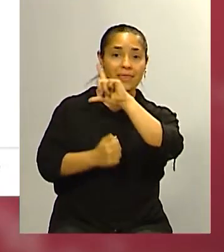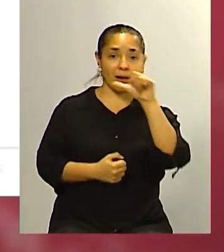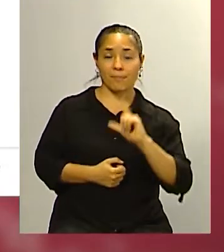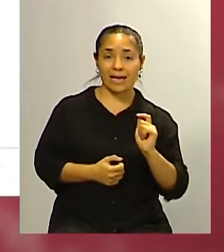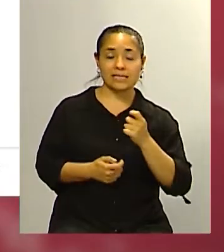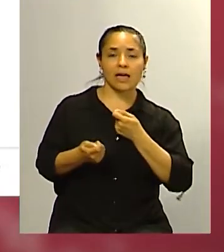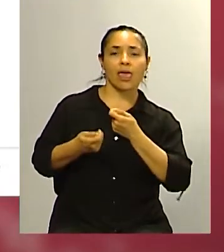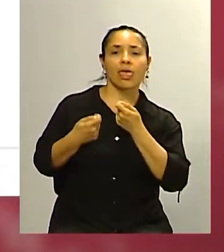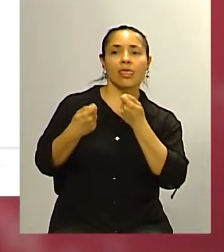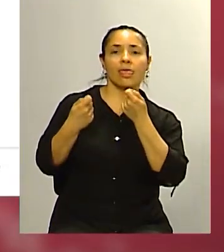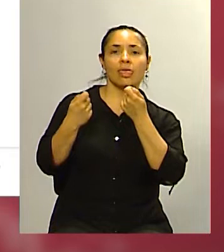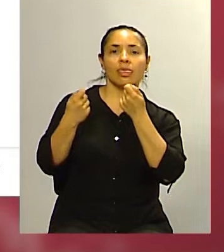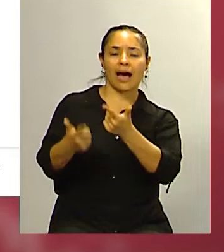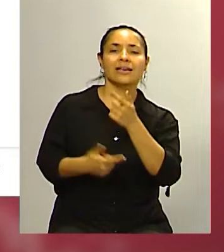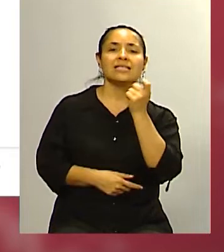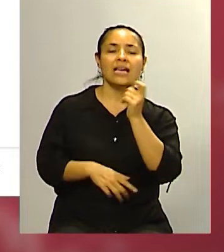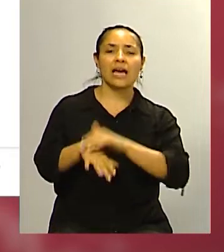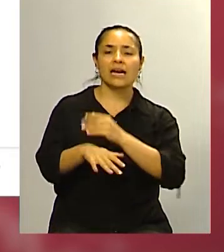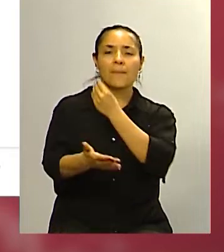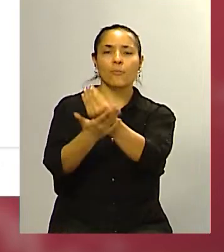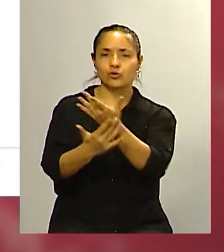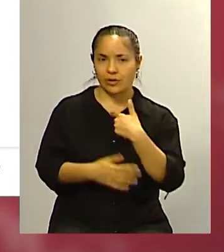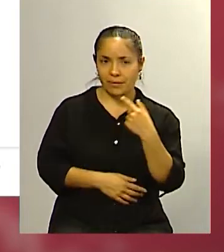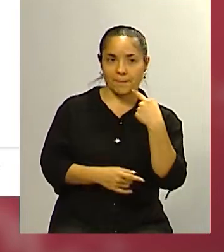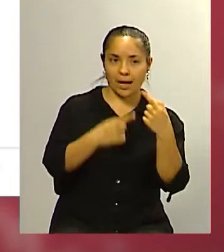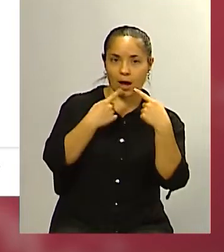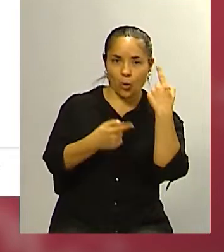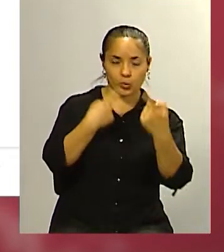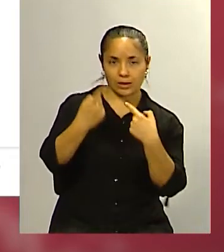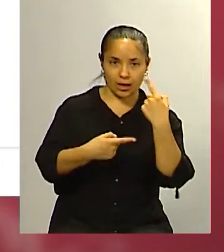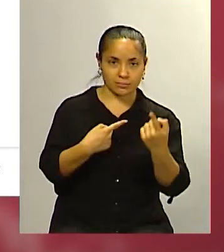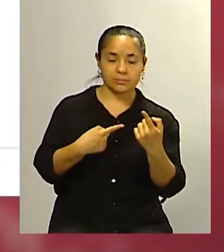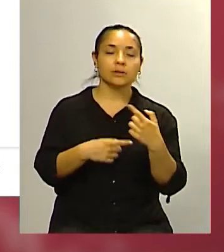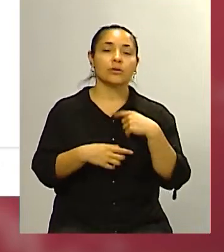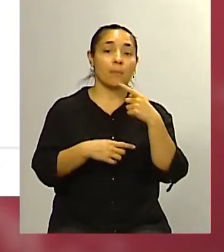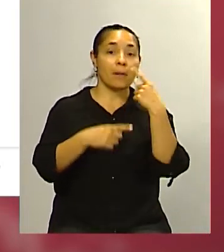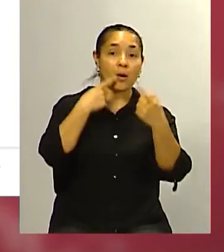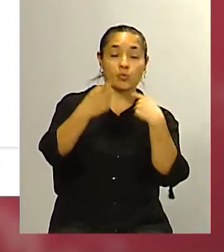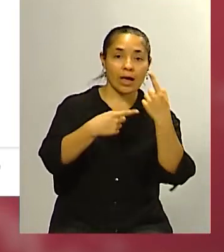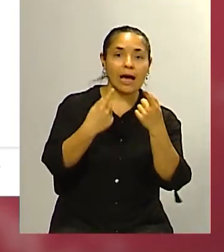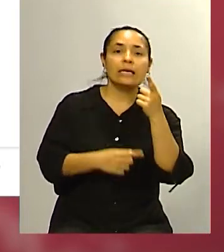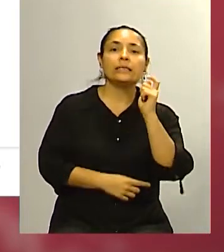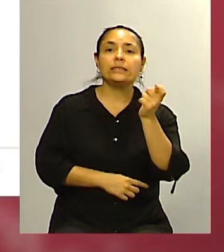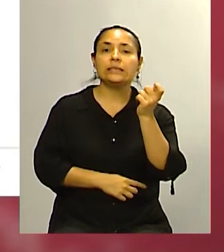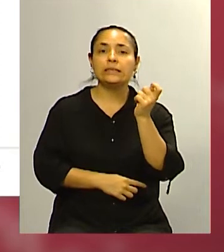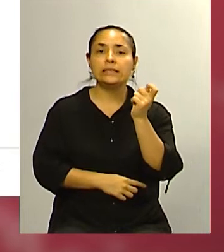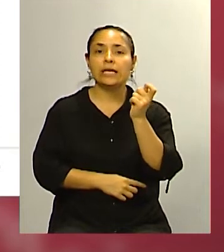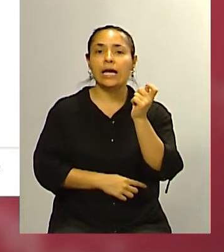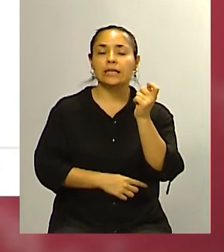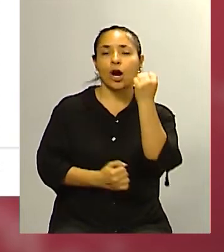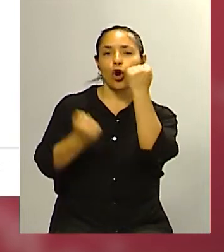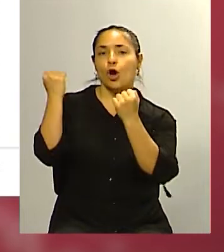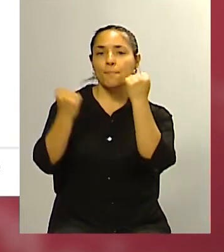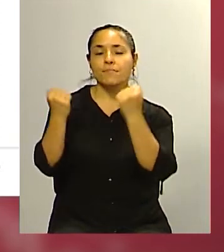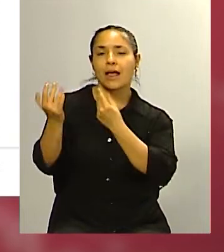una pregunta que nosotros hicimos para diferenciar cuando nosotros le preguntamos a quién le da el mando de la economía del país el